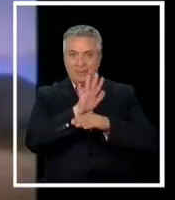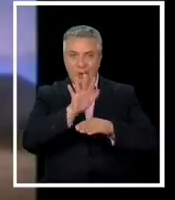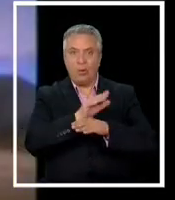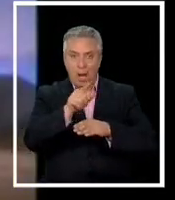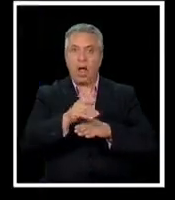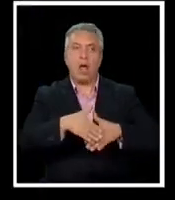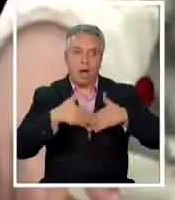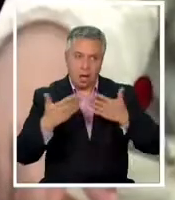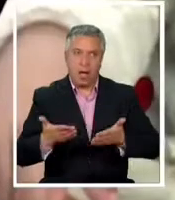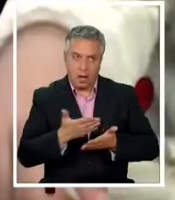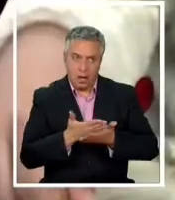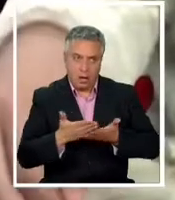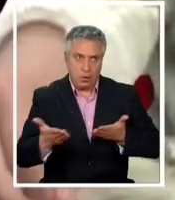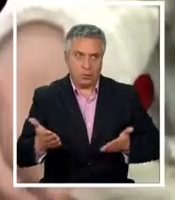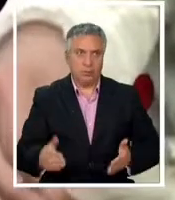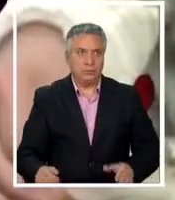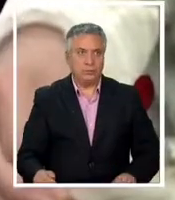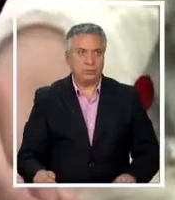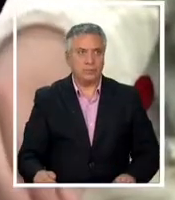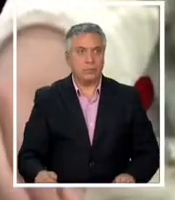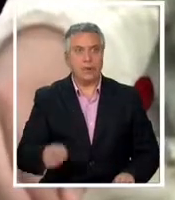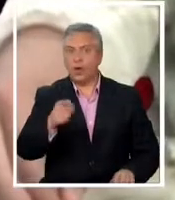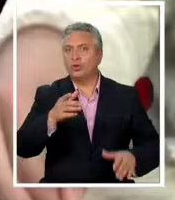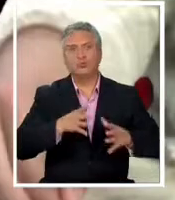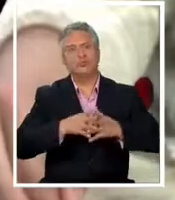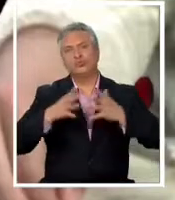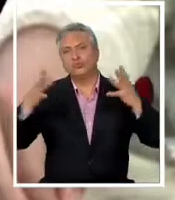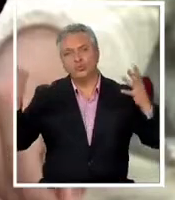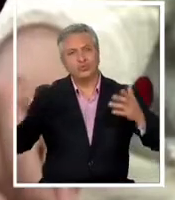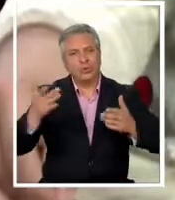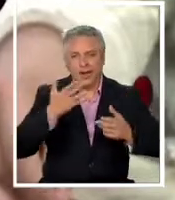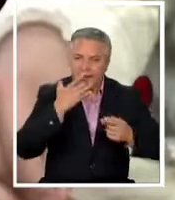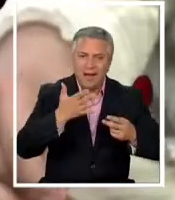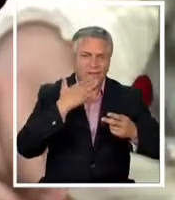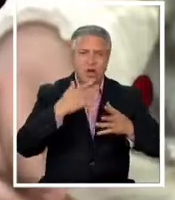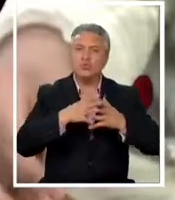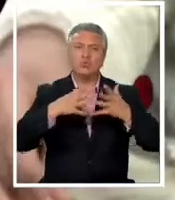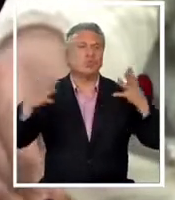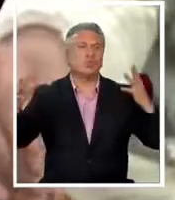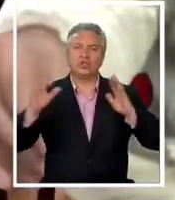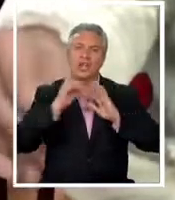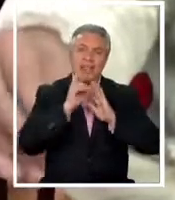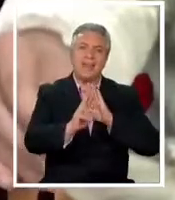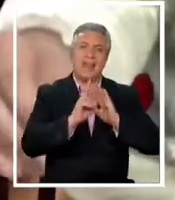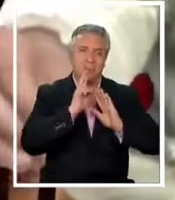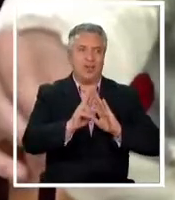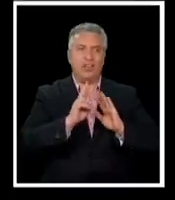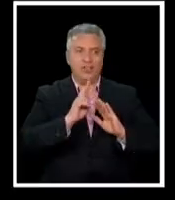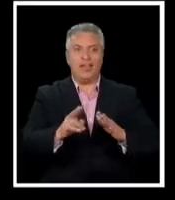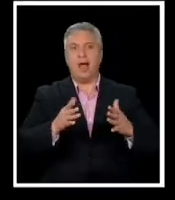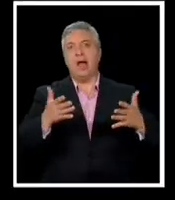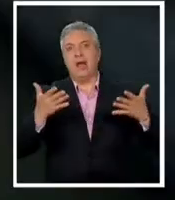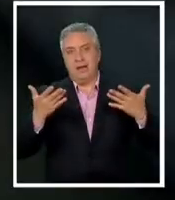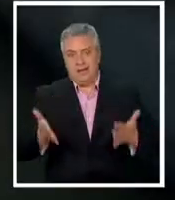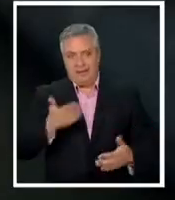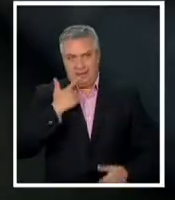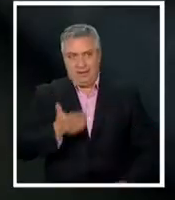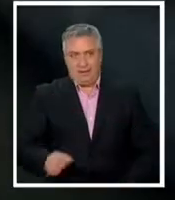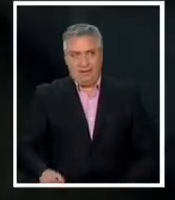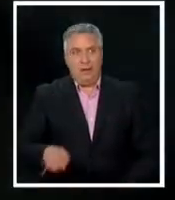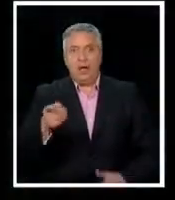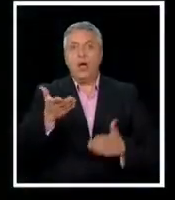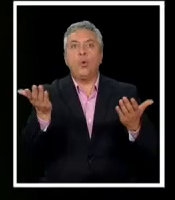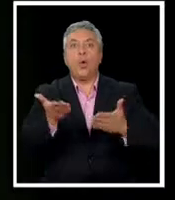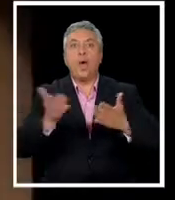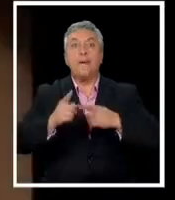aún hay tanto de que hablar y tanto que responder como cuál será la próxima